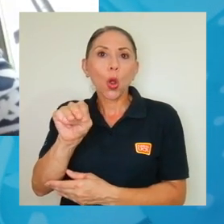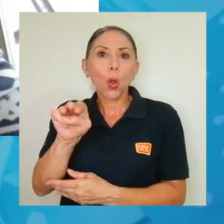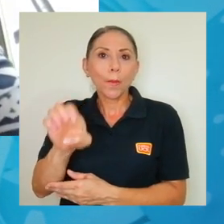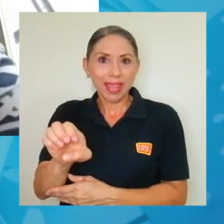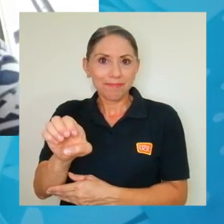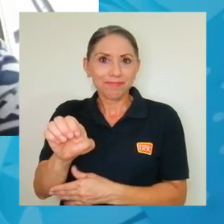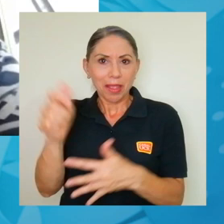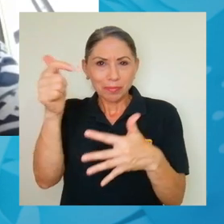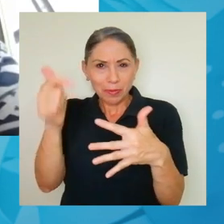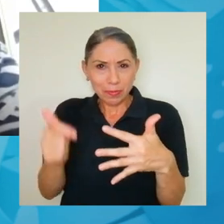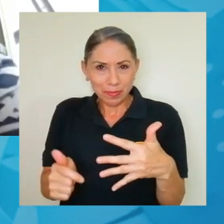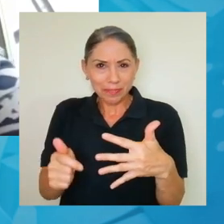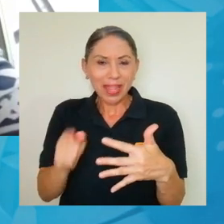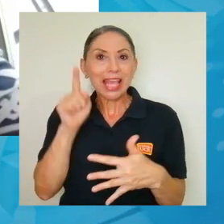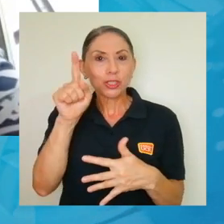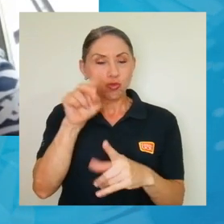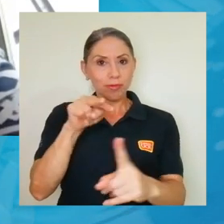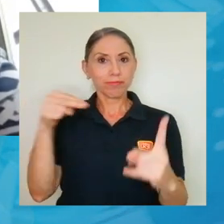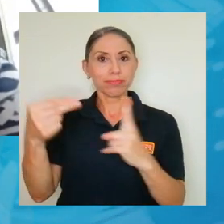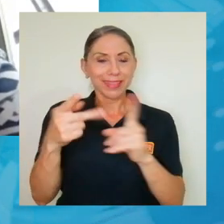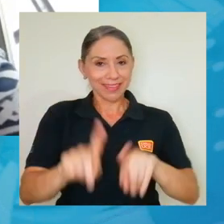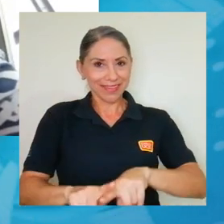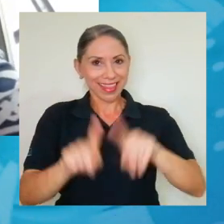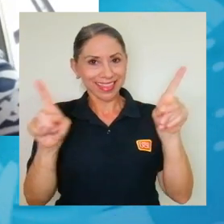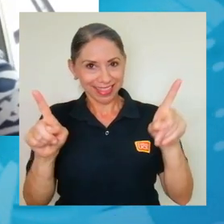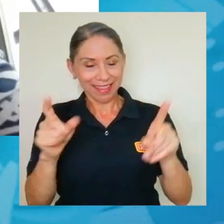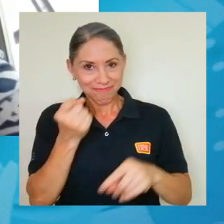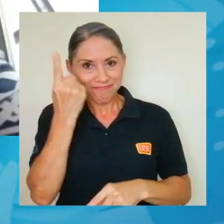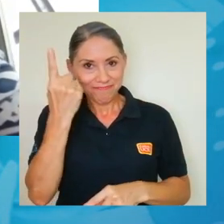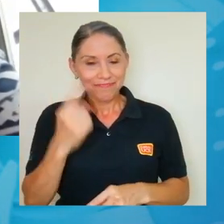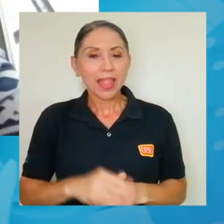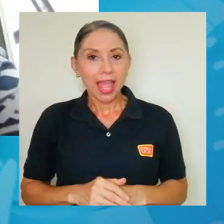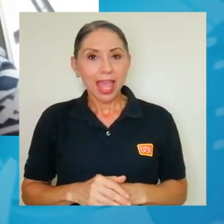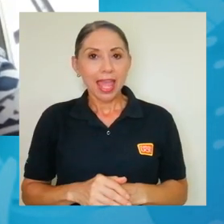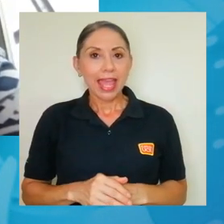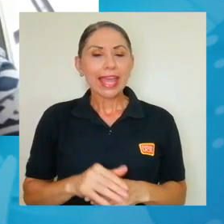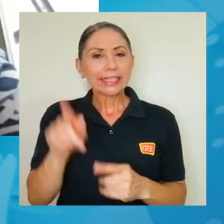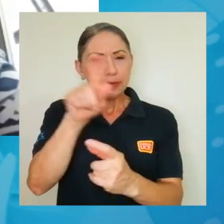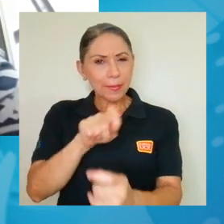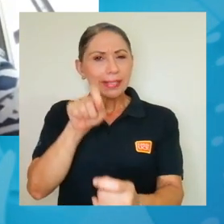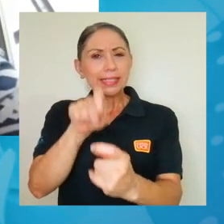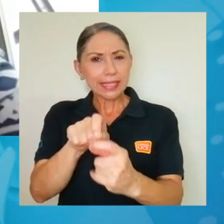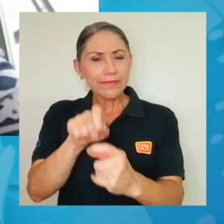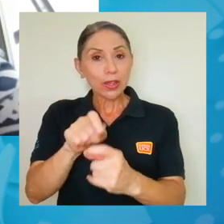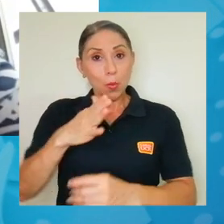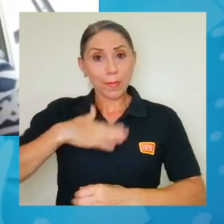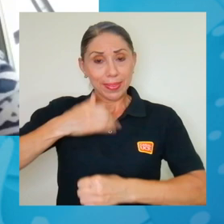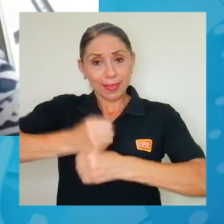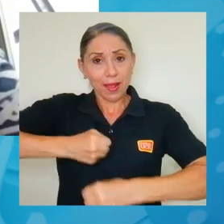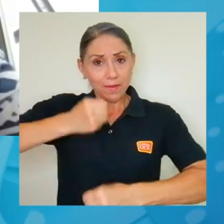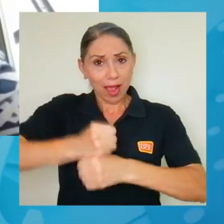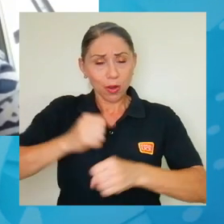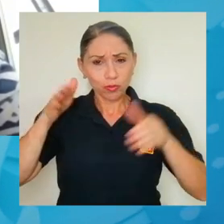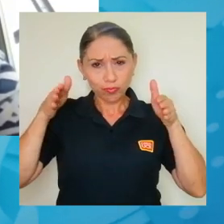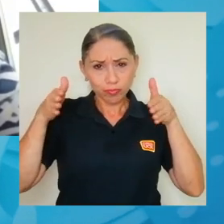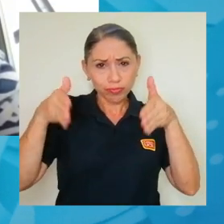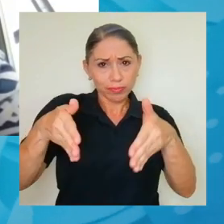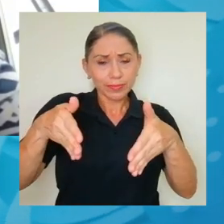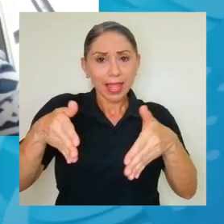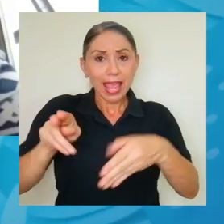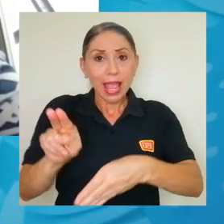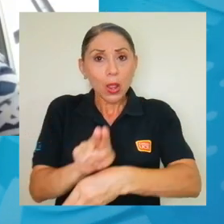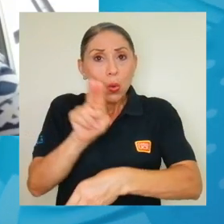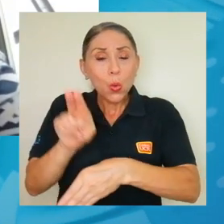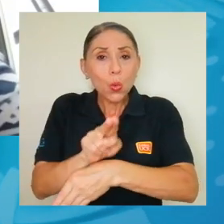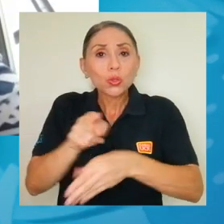noción diferente de alguna manera. En específico, el trabajo mío se centra en el